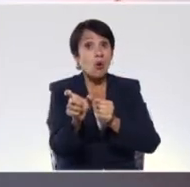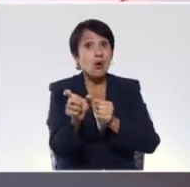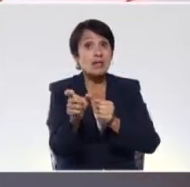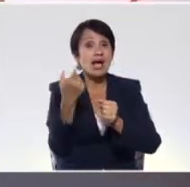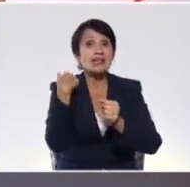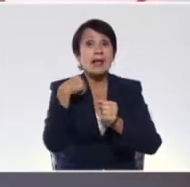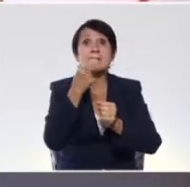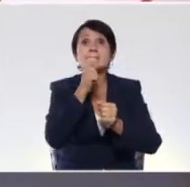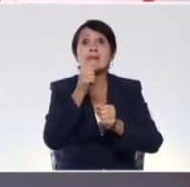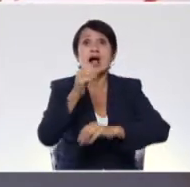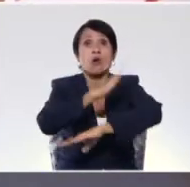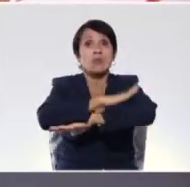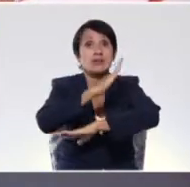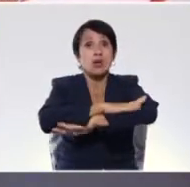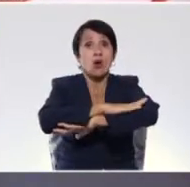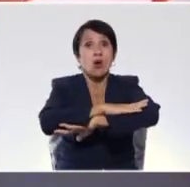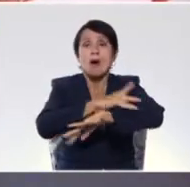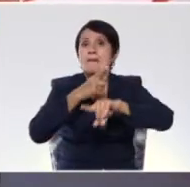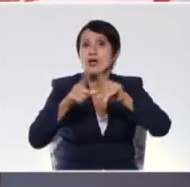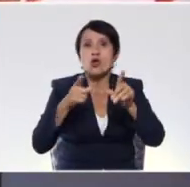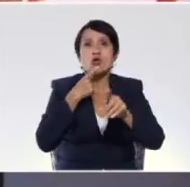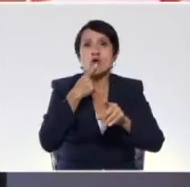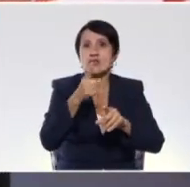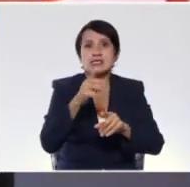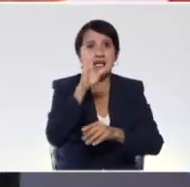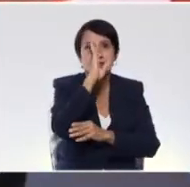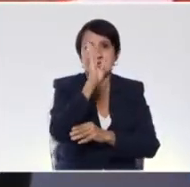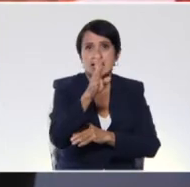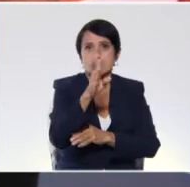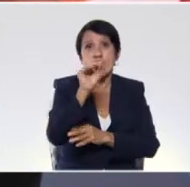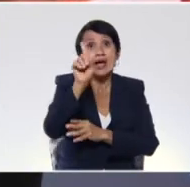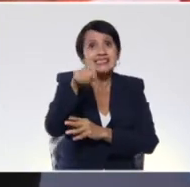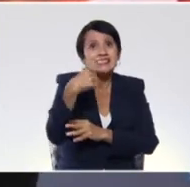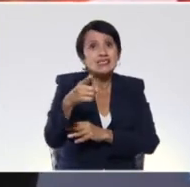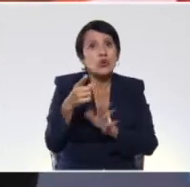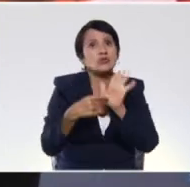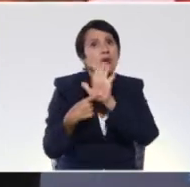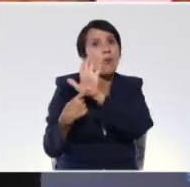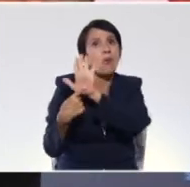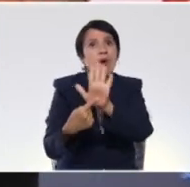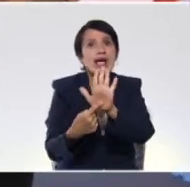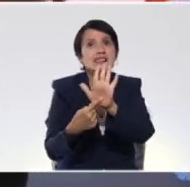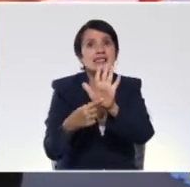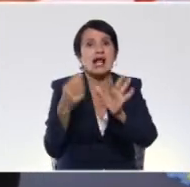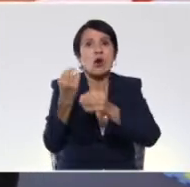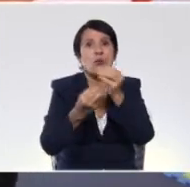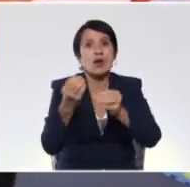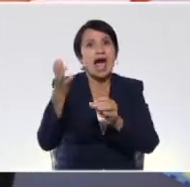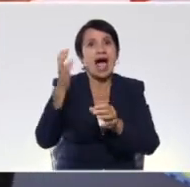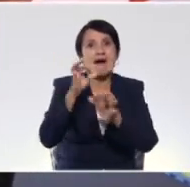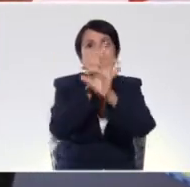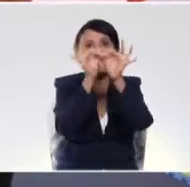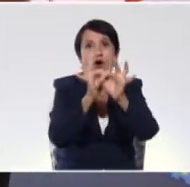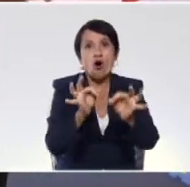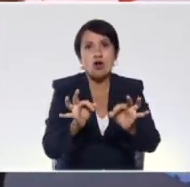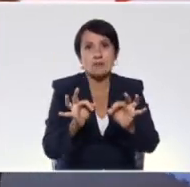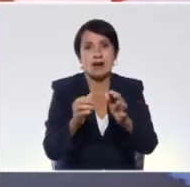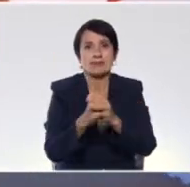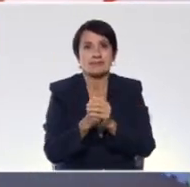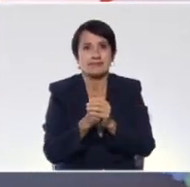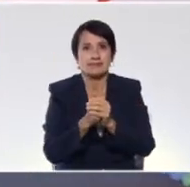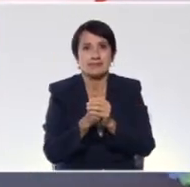tiene mal comportamiento, pero no lo decimos de manera directa, sino que se expresa a través de esa frase, la oveja negra de la familia. metáfora.